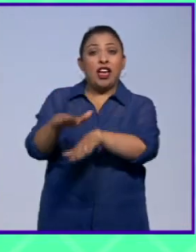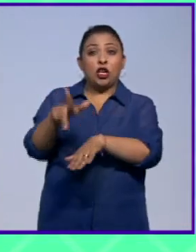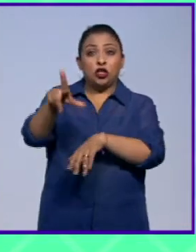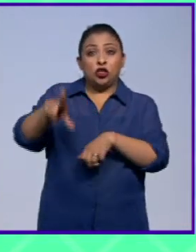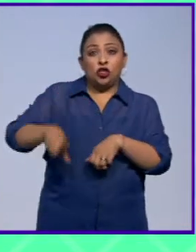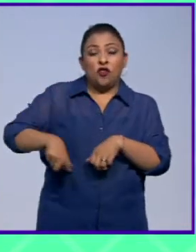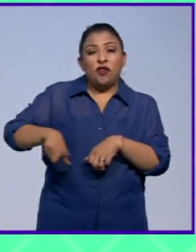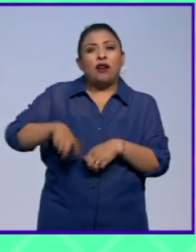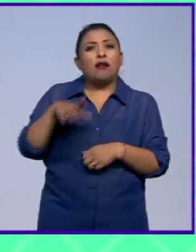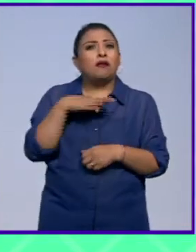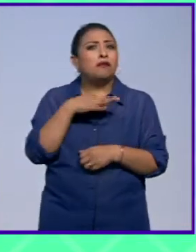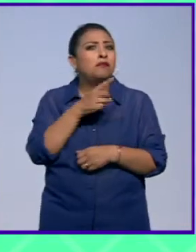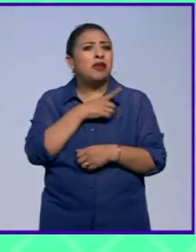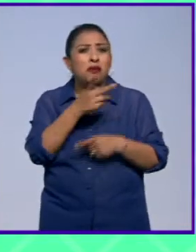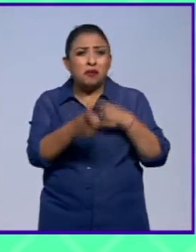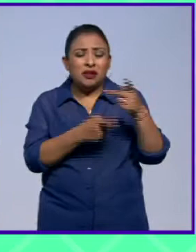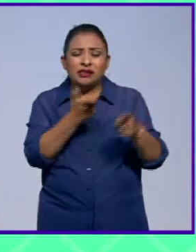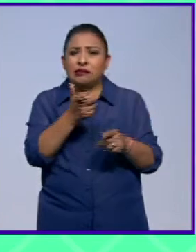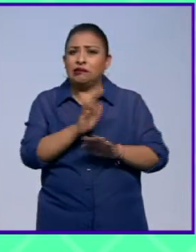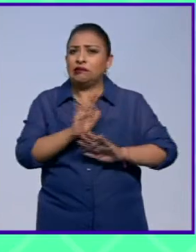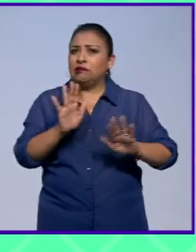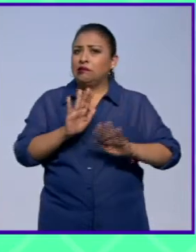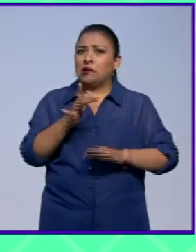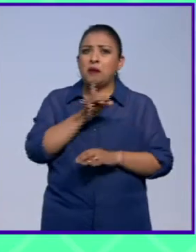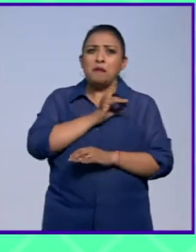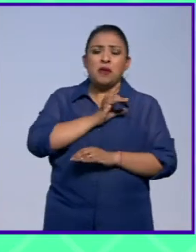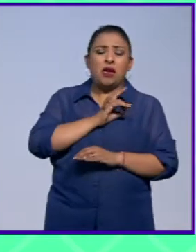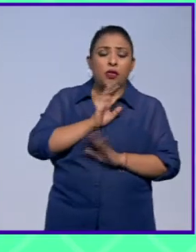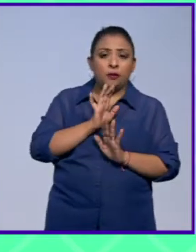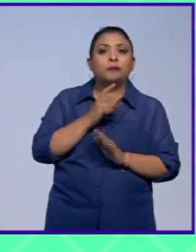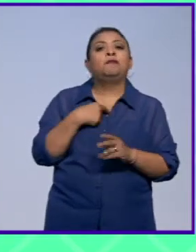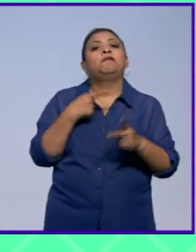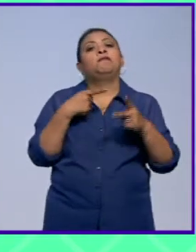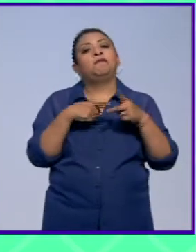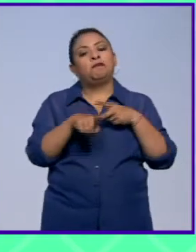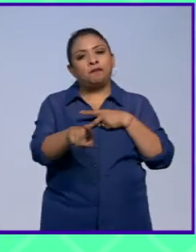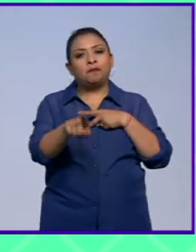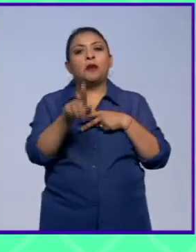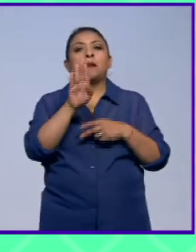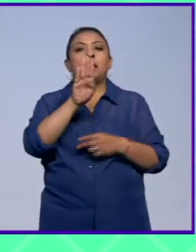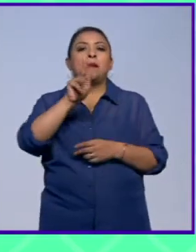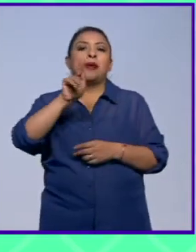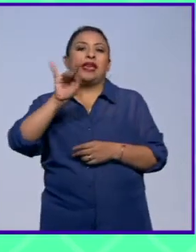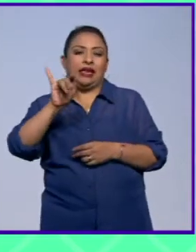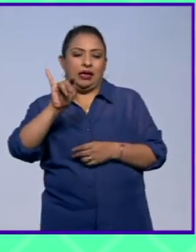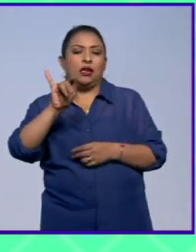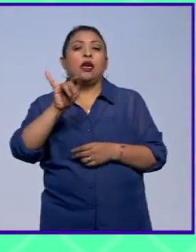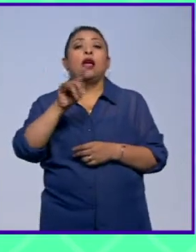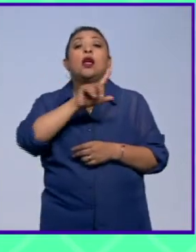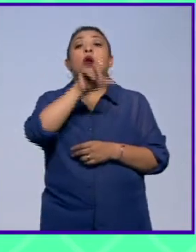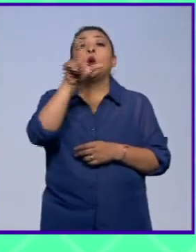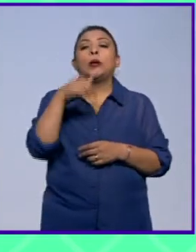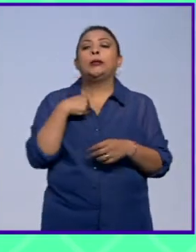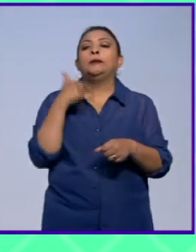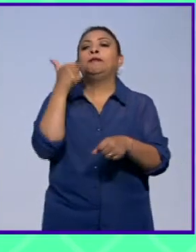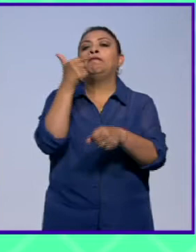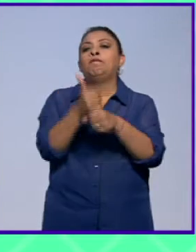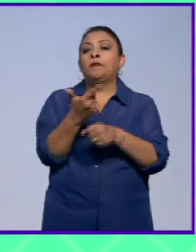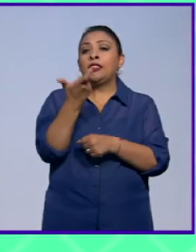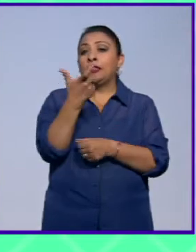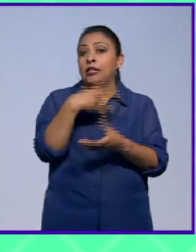poco de apreciar el dinero es así que BPI France es née pero después se han dado cuenta que el dinero no es suficiente